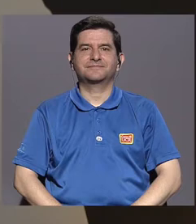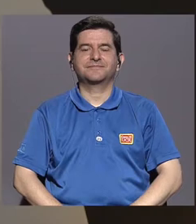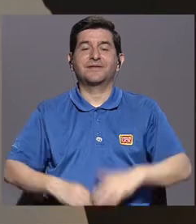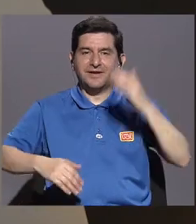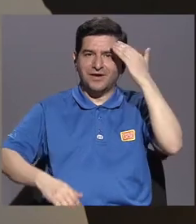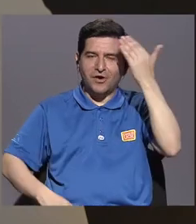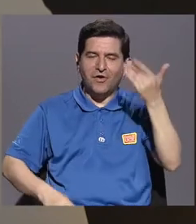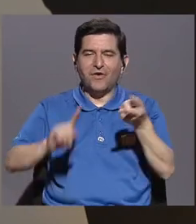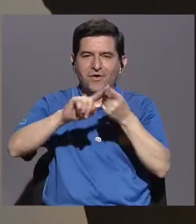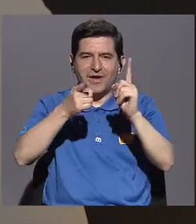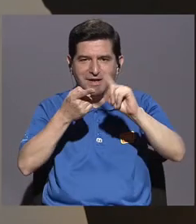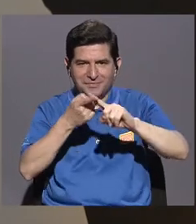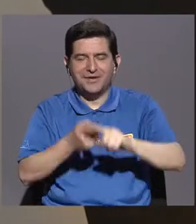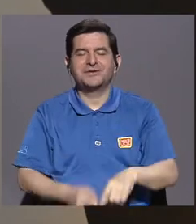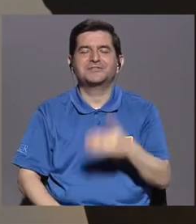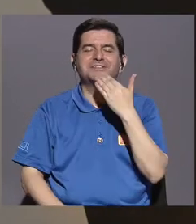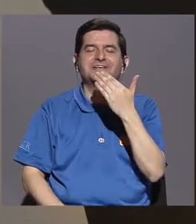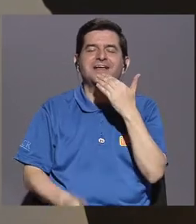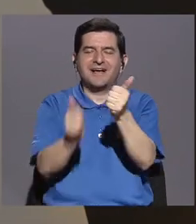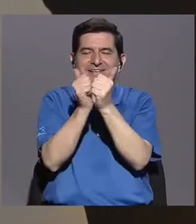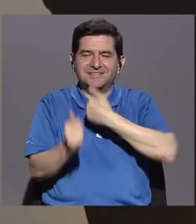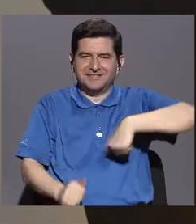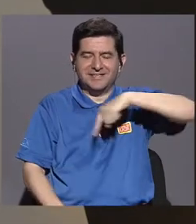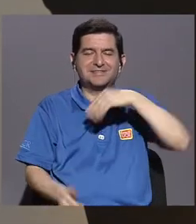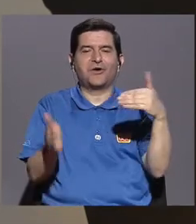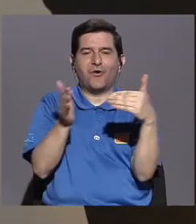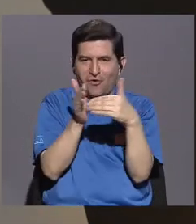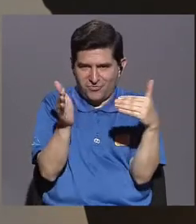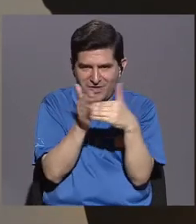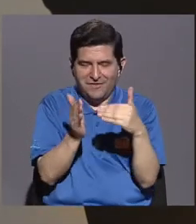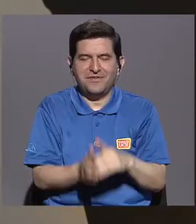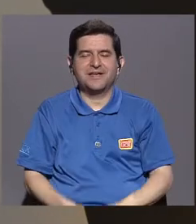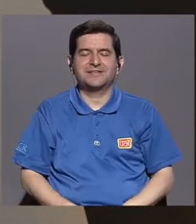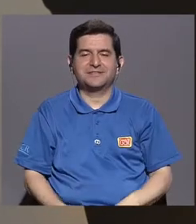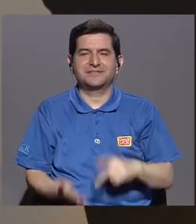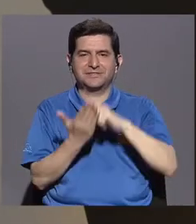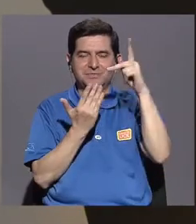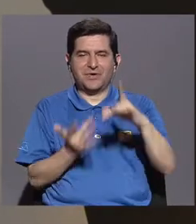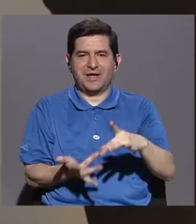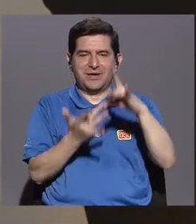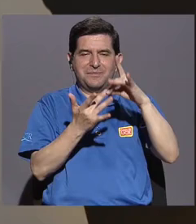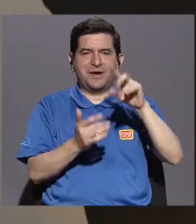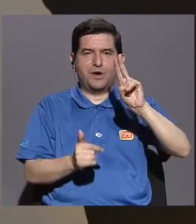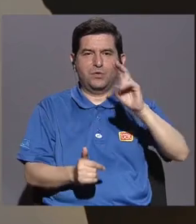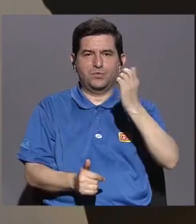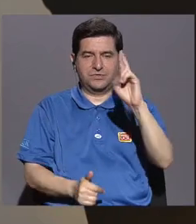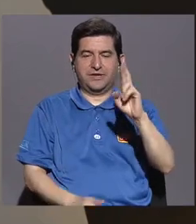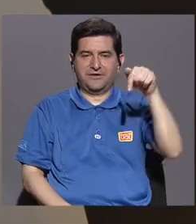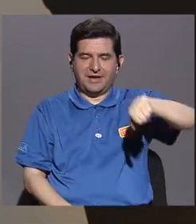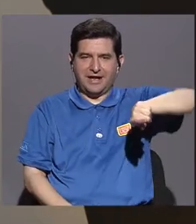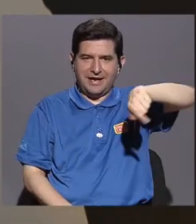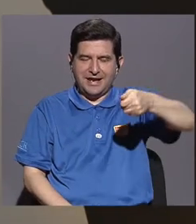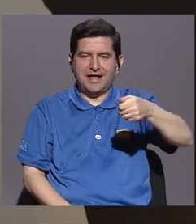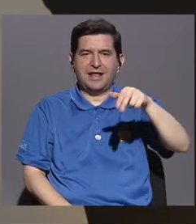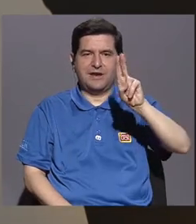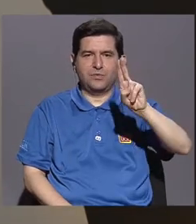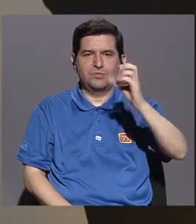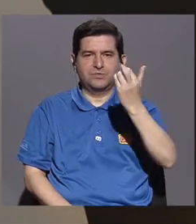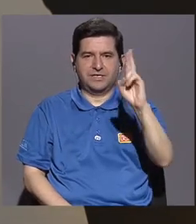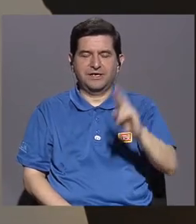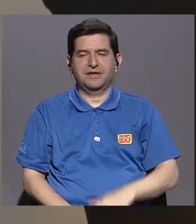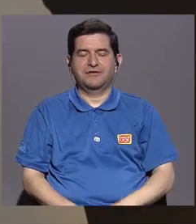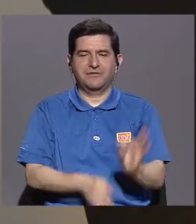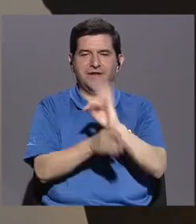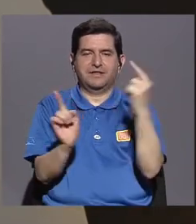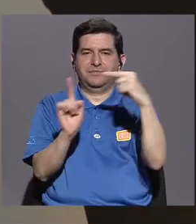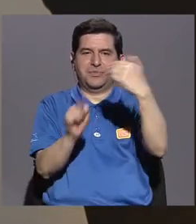Hola amigas y amigos, ¿cómo están? Muchas gracias por acompañarnos una vez más en Especiales UCR, acá del canal de la Universidad de Costa Rica, donde hacemos